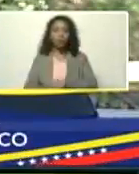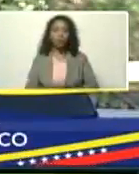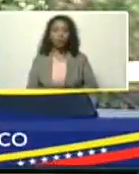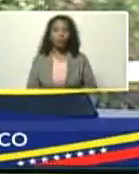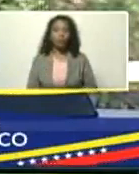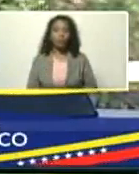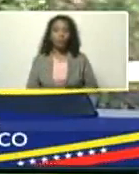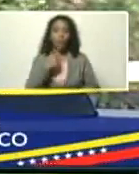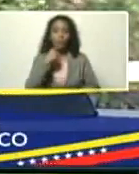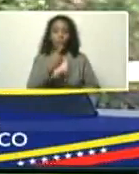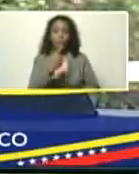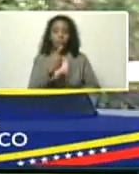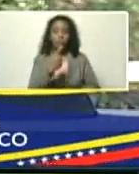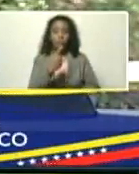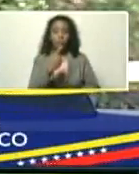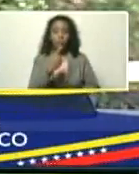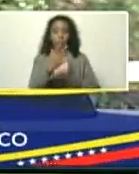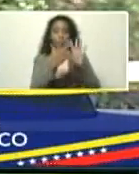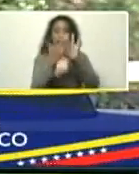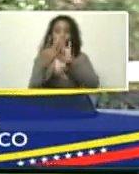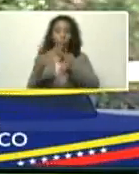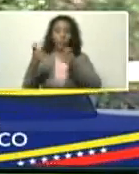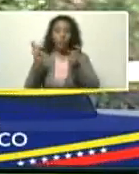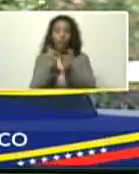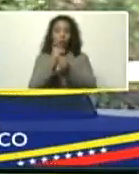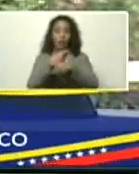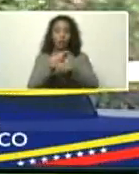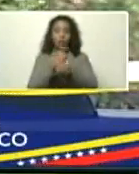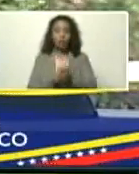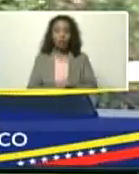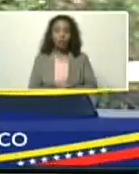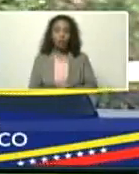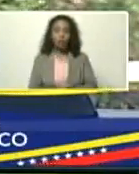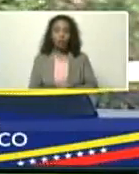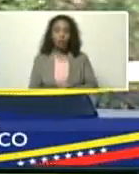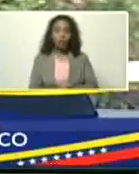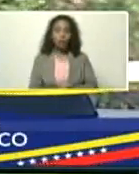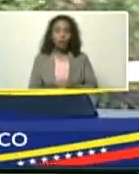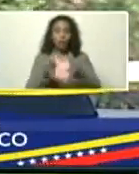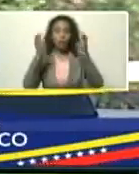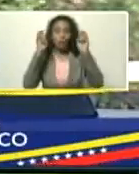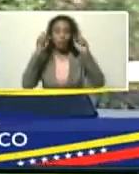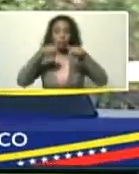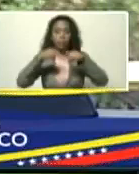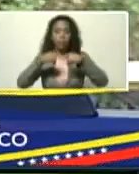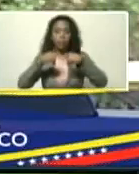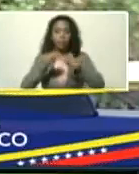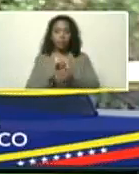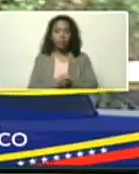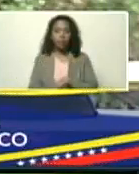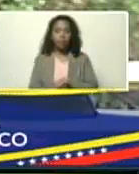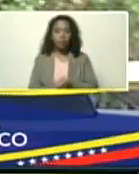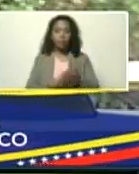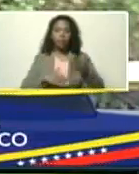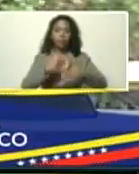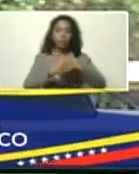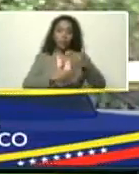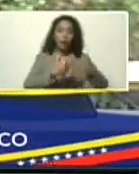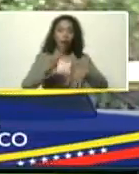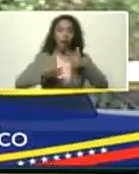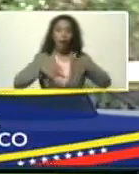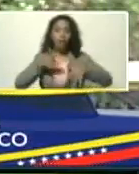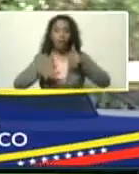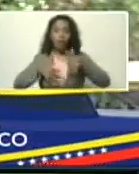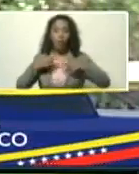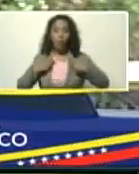dice, las emisiones, de gases, de efecto invernadero, procedente de las actividades